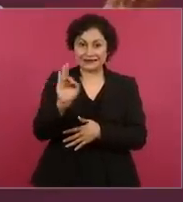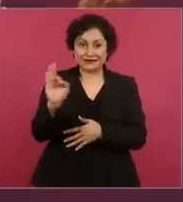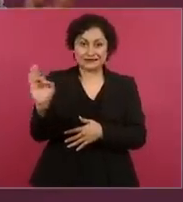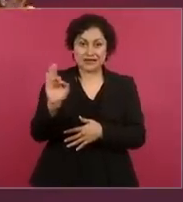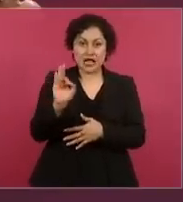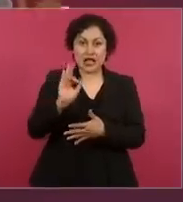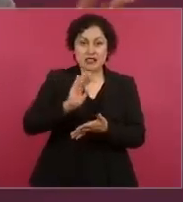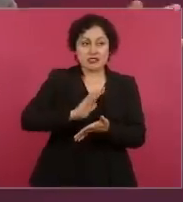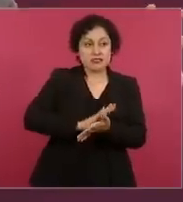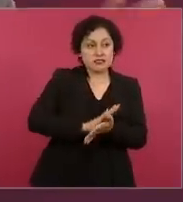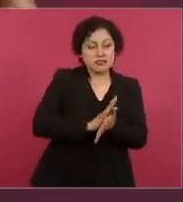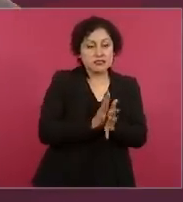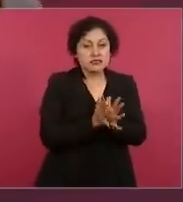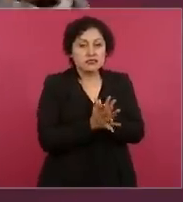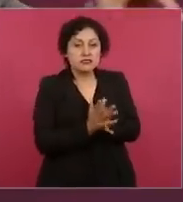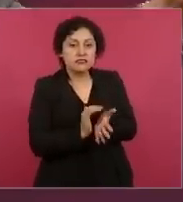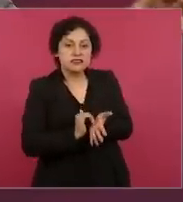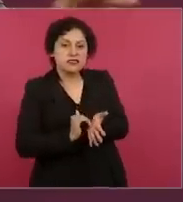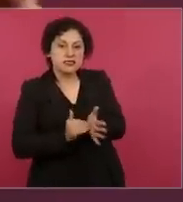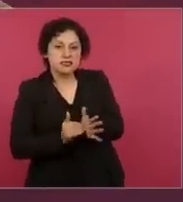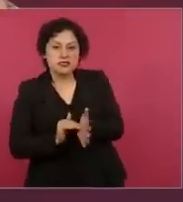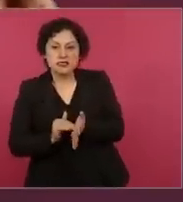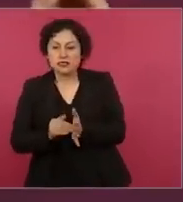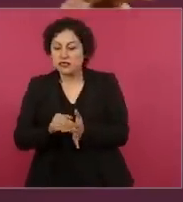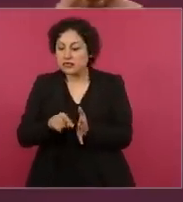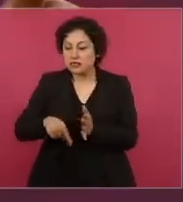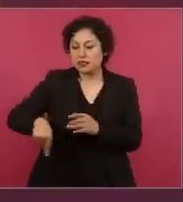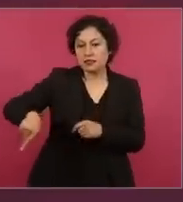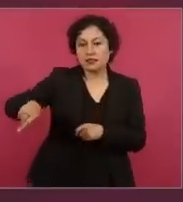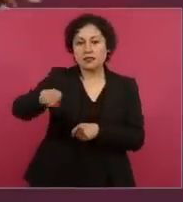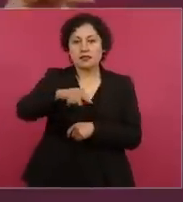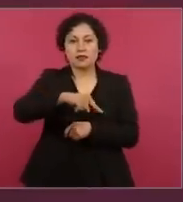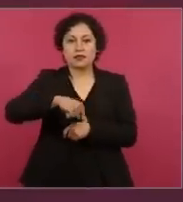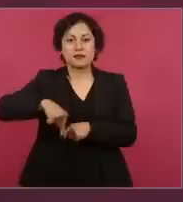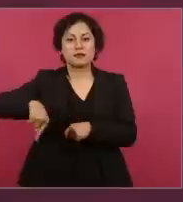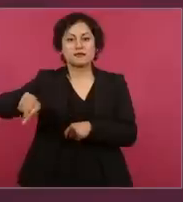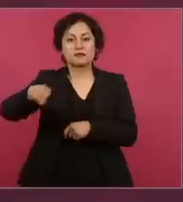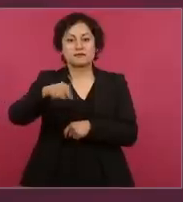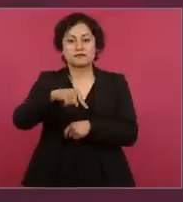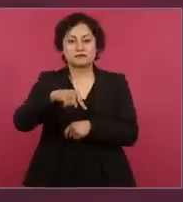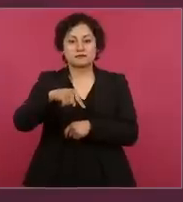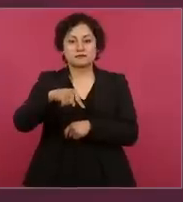estaba también